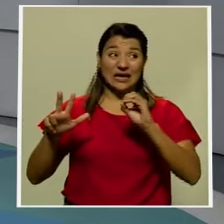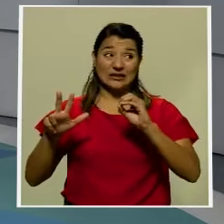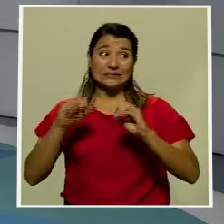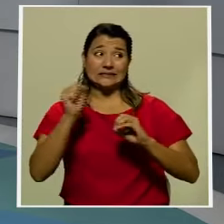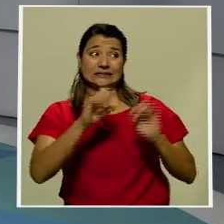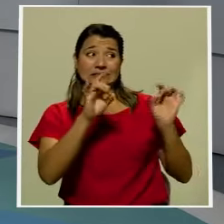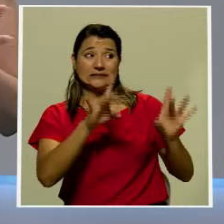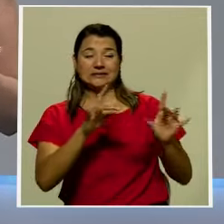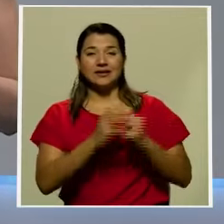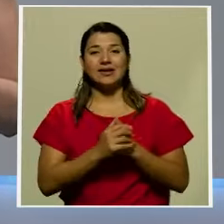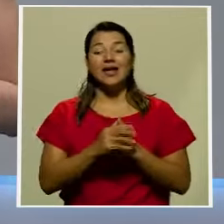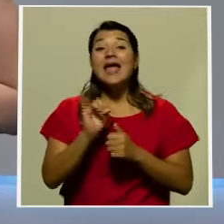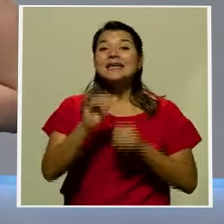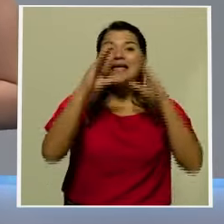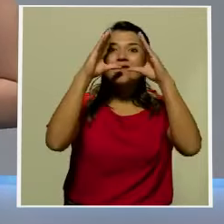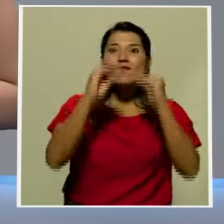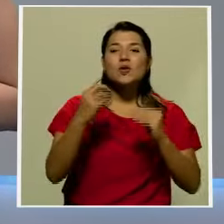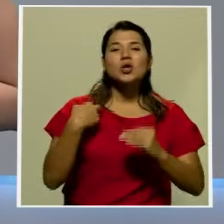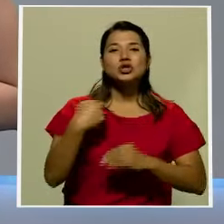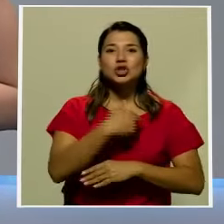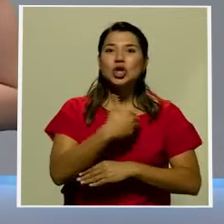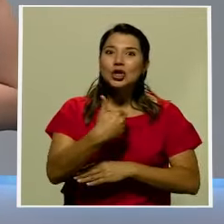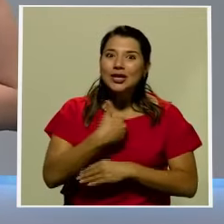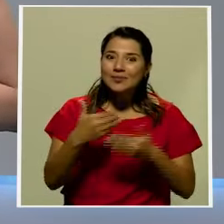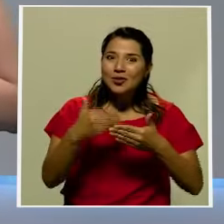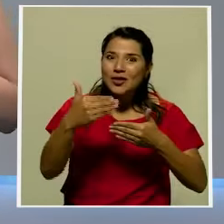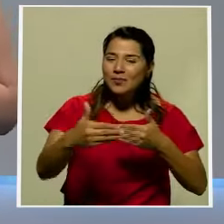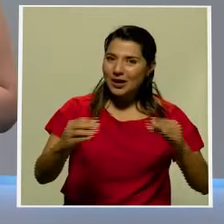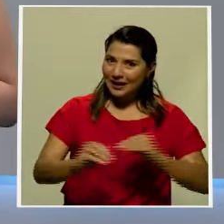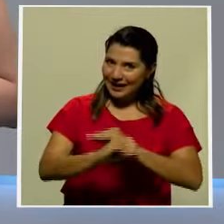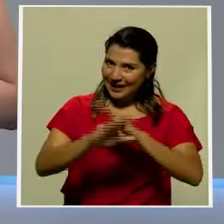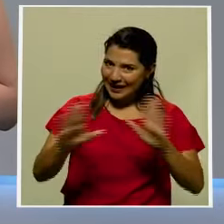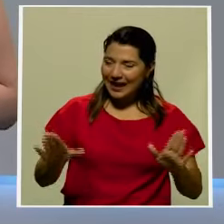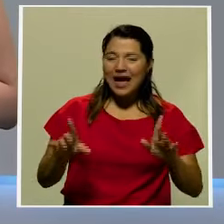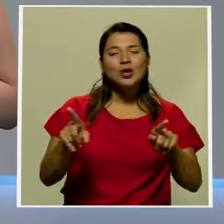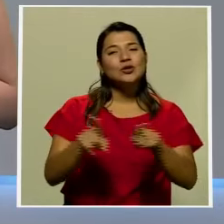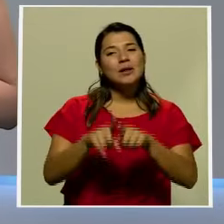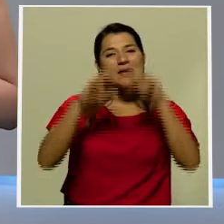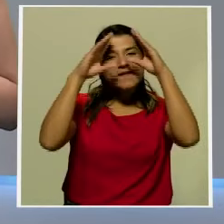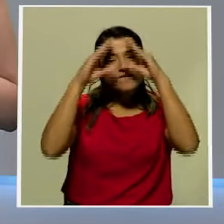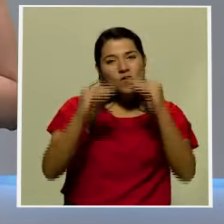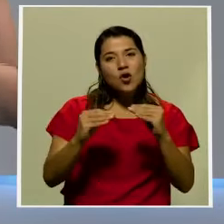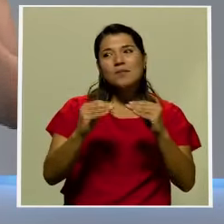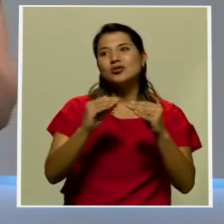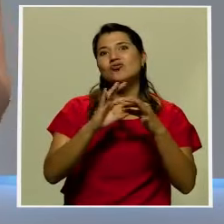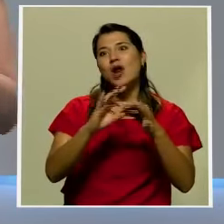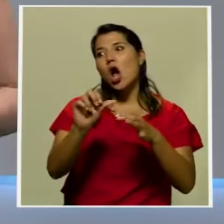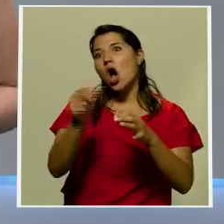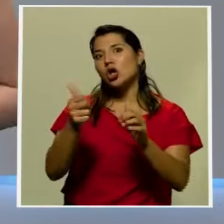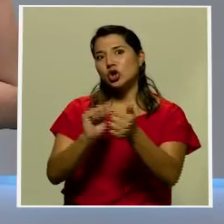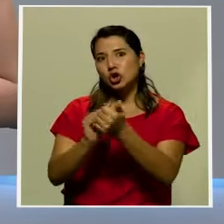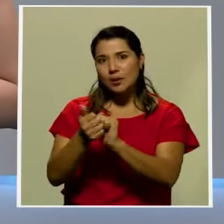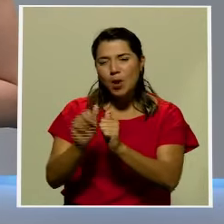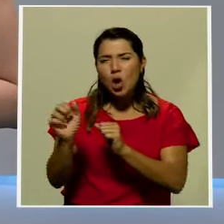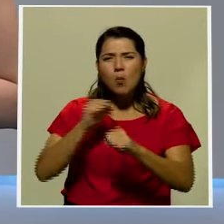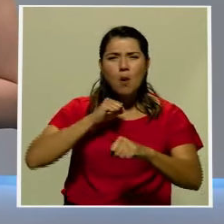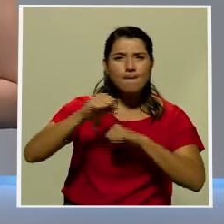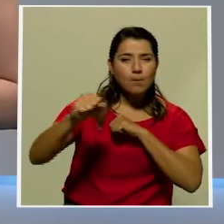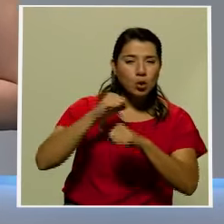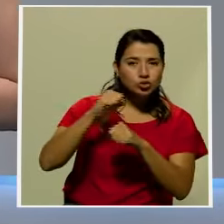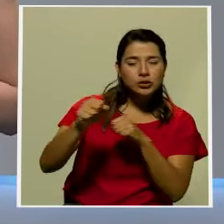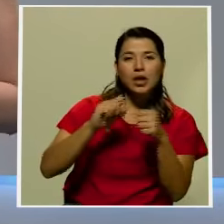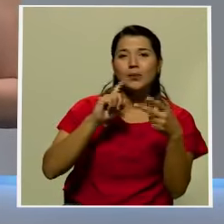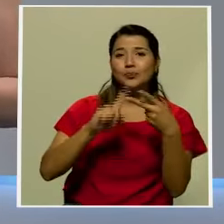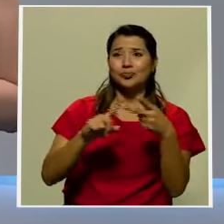Así que bueno, esa es la información que vamos a tener, por supuesto. También vamos a tener información de otros deportes, el boxeo. También